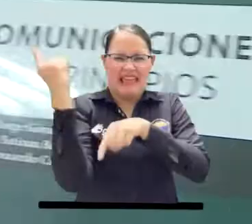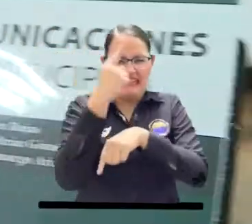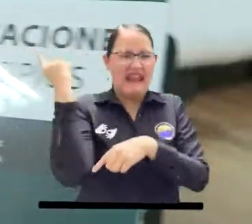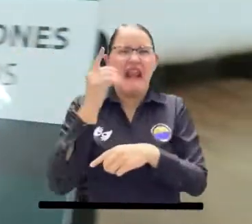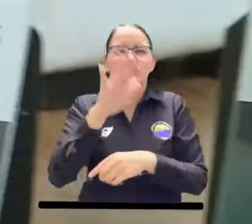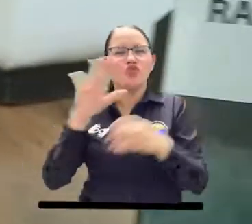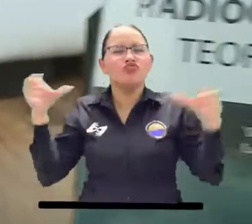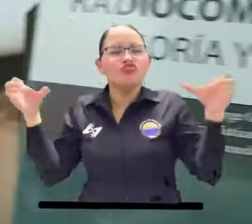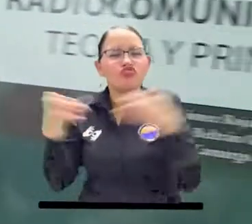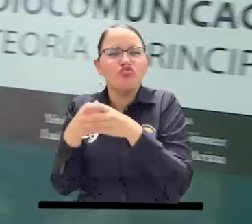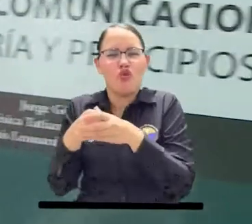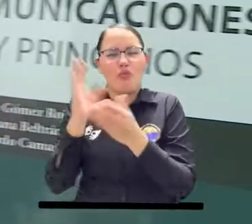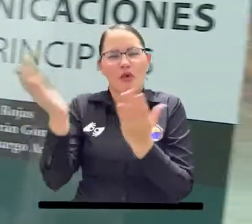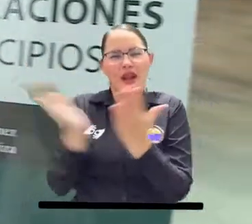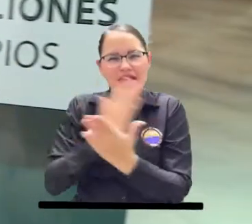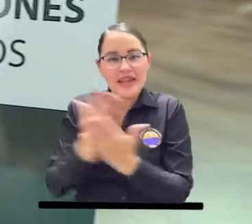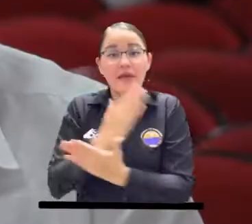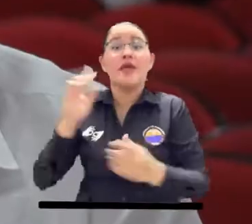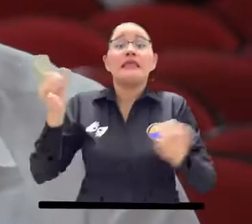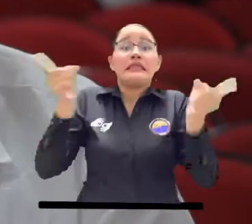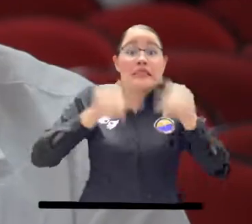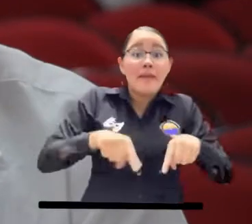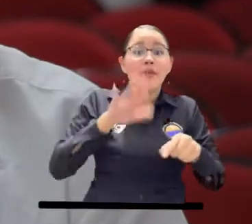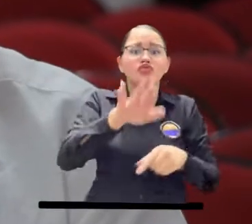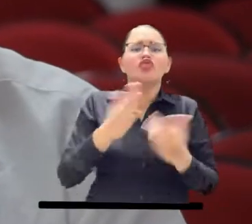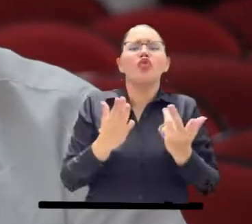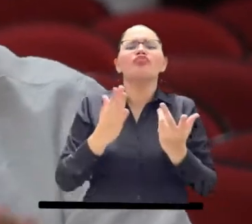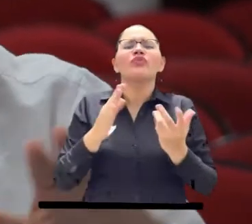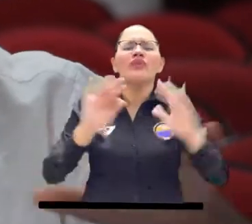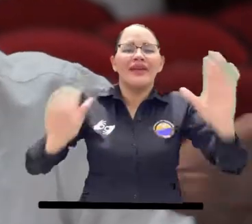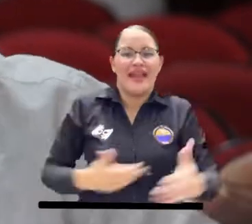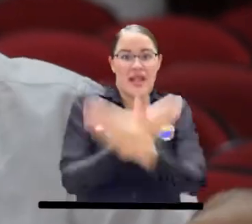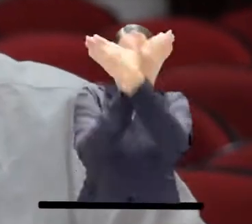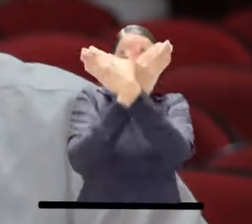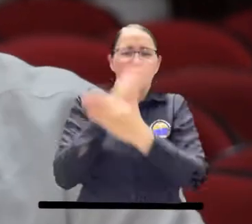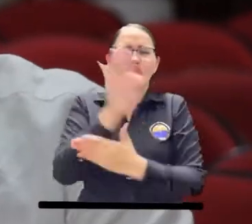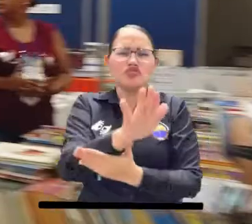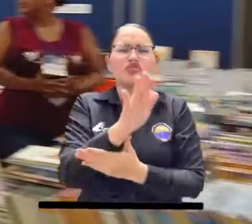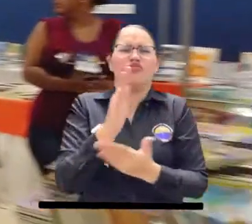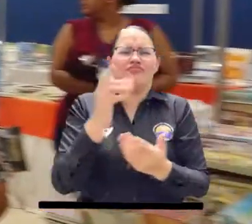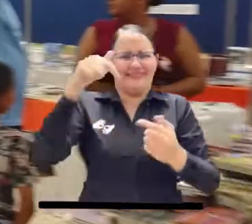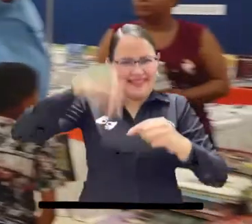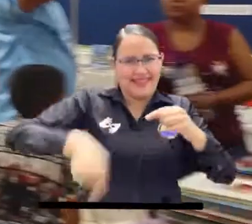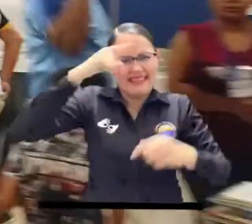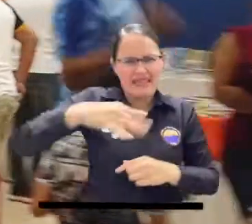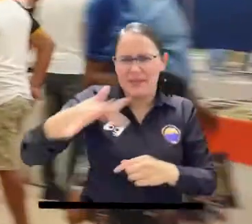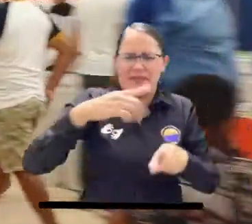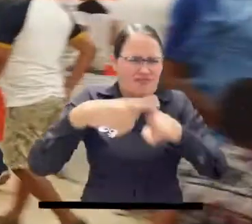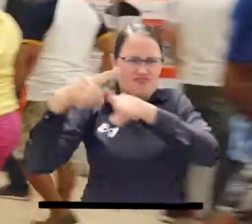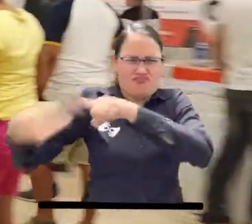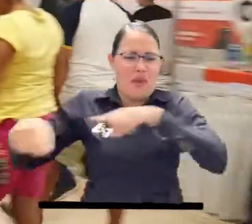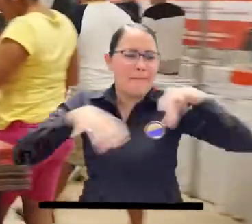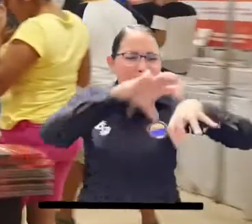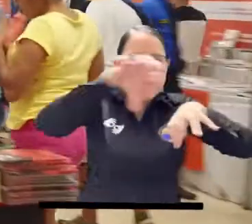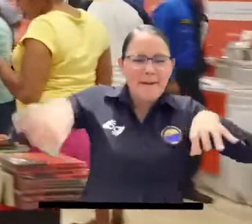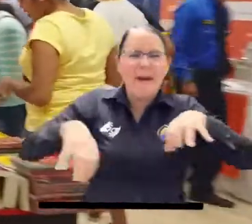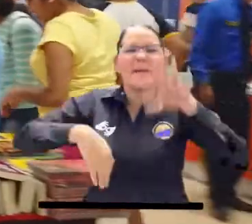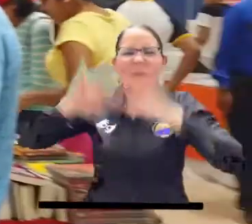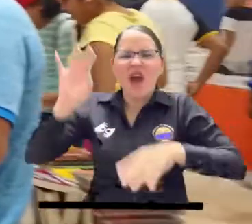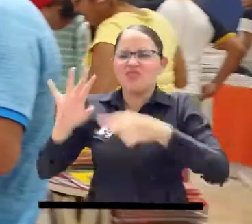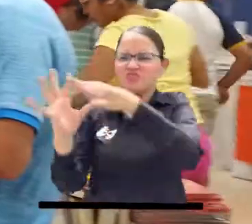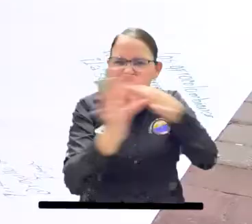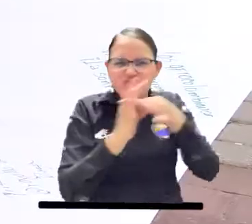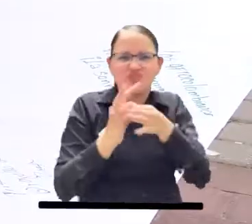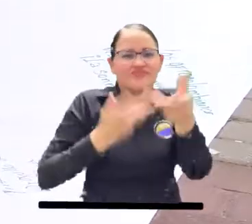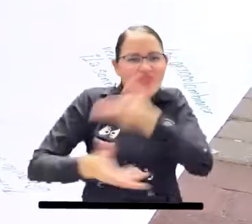ACEUD y la Agencia Cultural del Banco de la República Santa Marta, se preparan para vivir y compartir con toda la comunidad un espacio